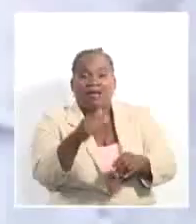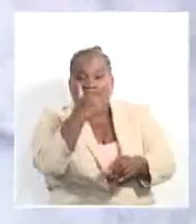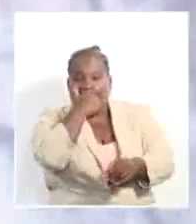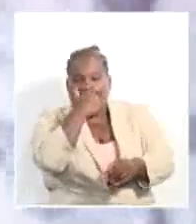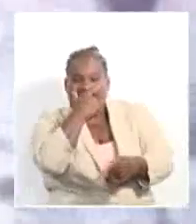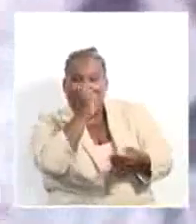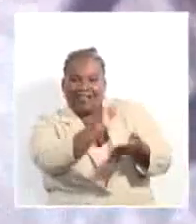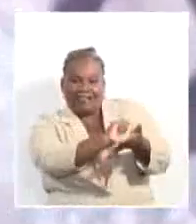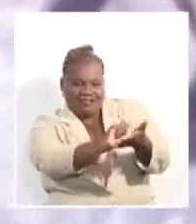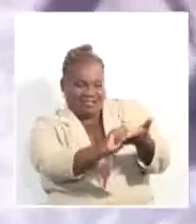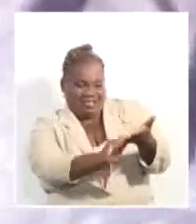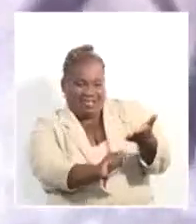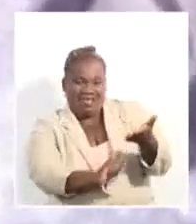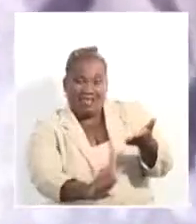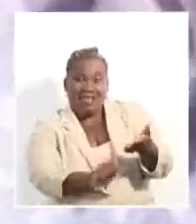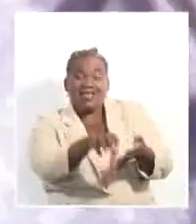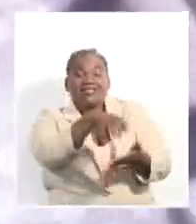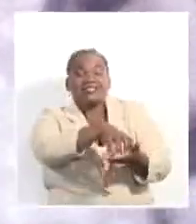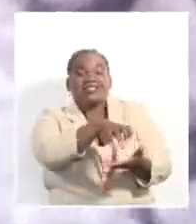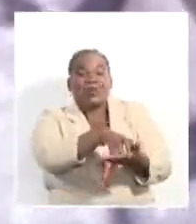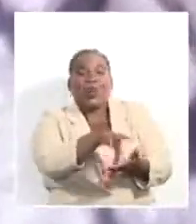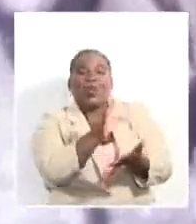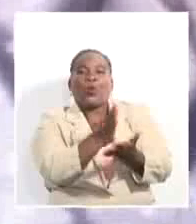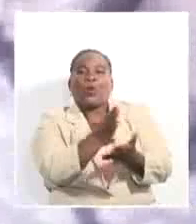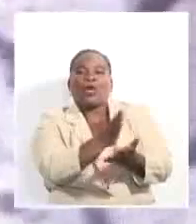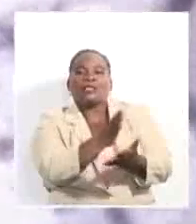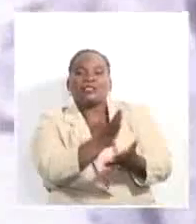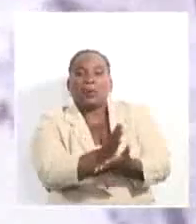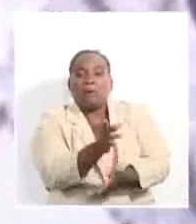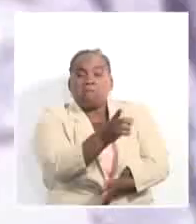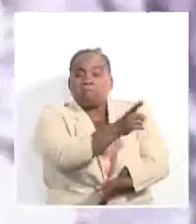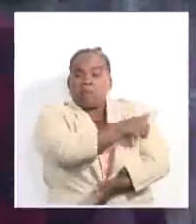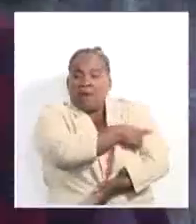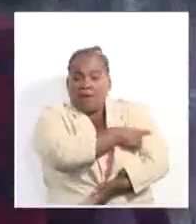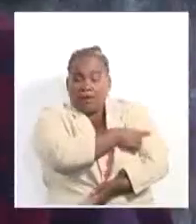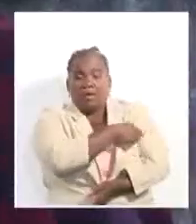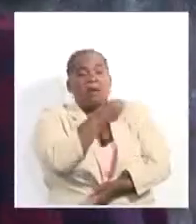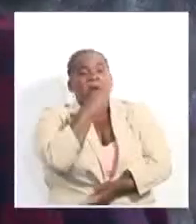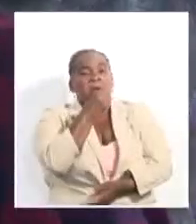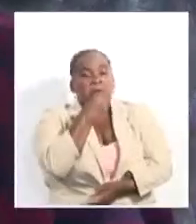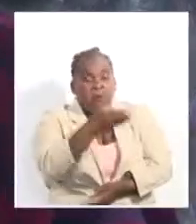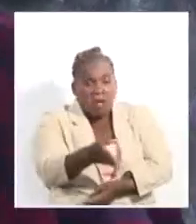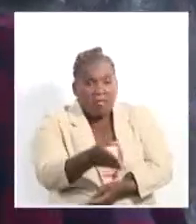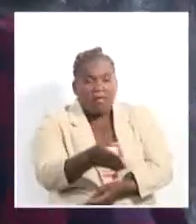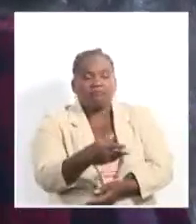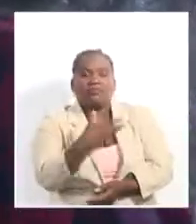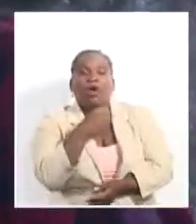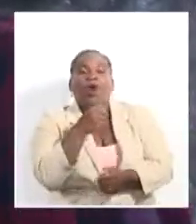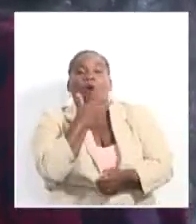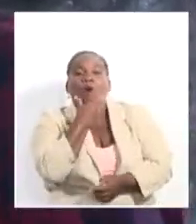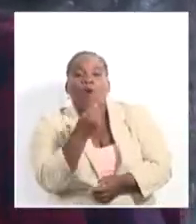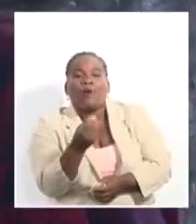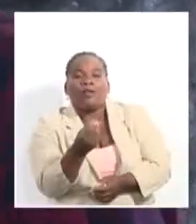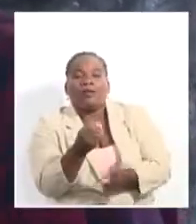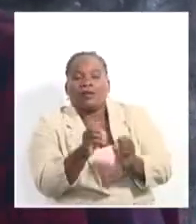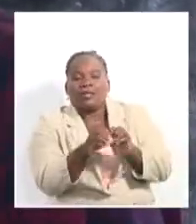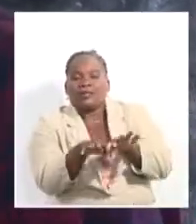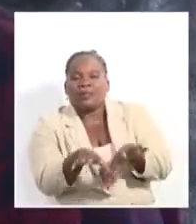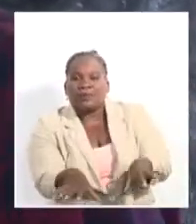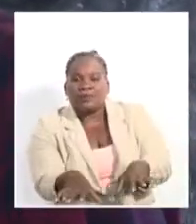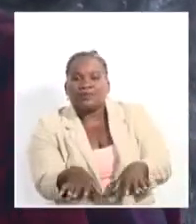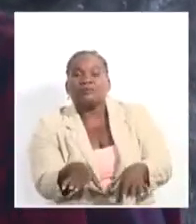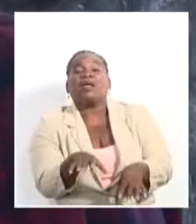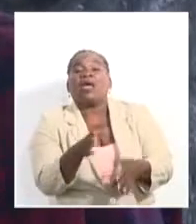centros ahora de educación, pero de nivel primario. Poder llegar hacia los jóvenes que están y sobre todo a la escuela